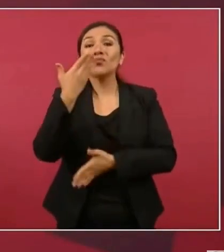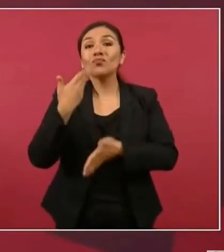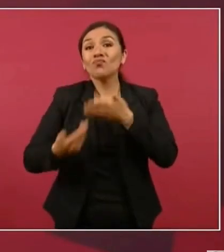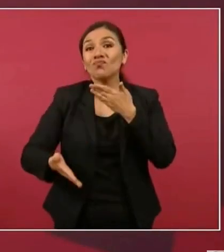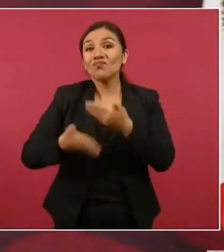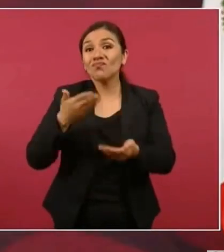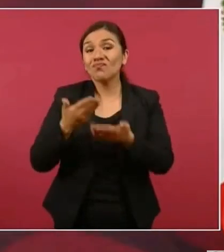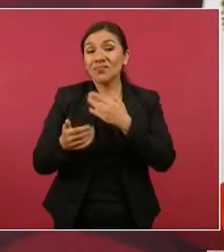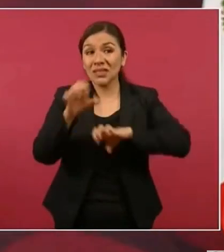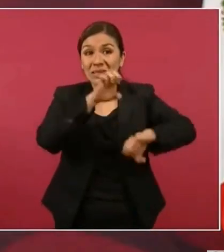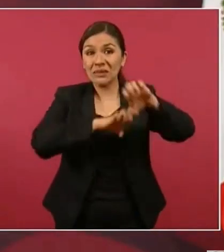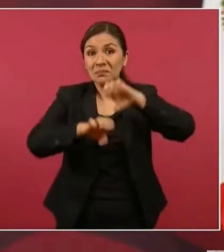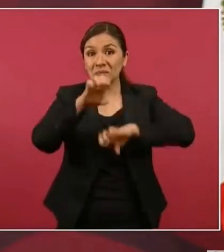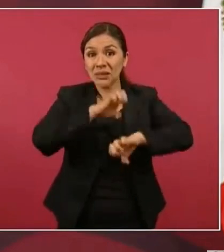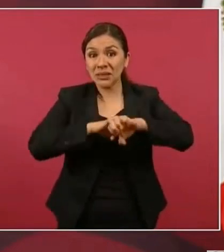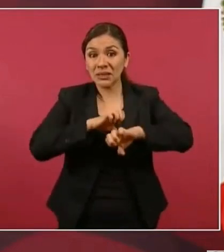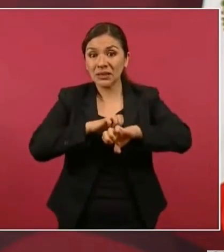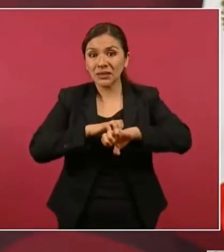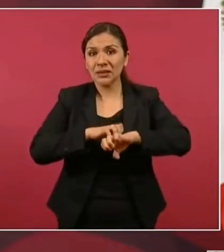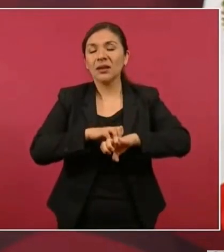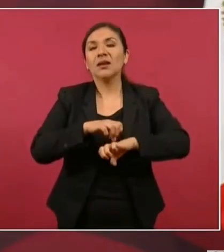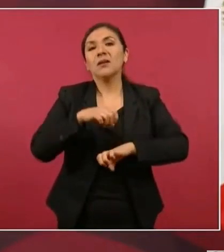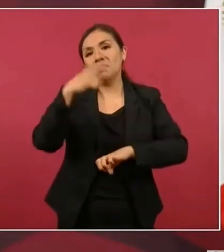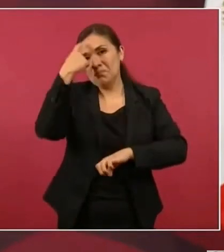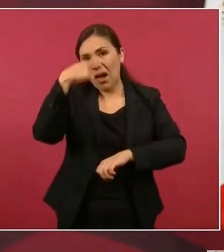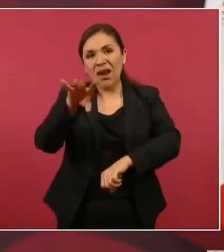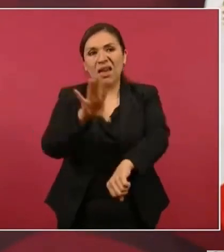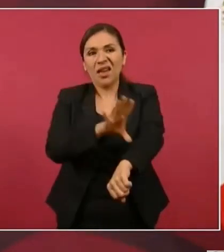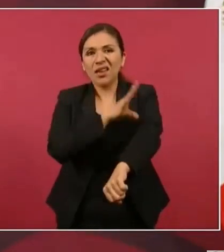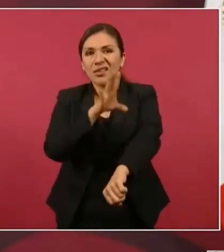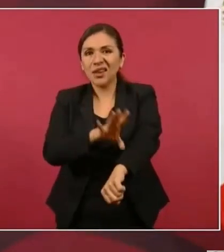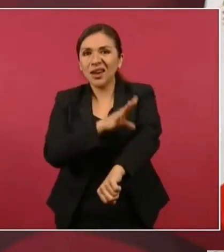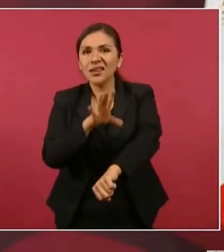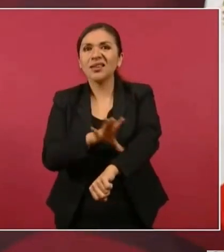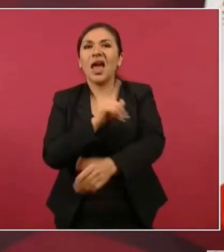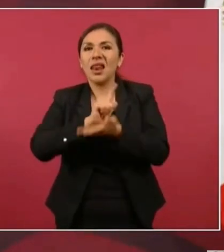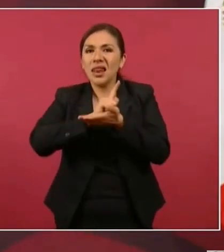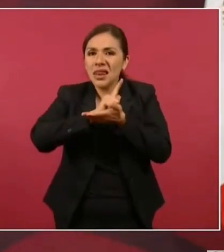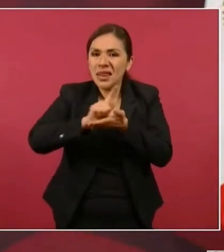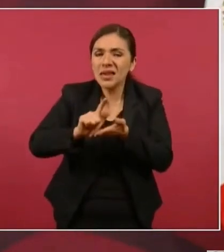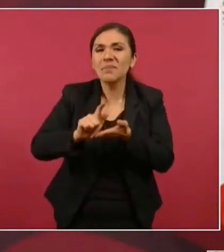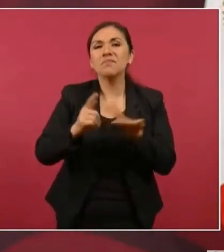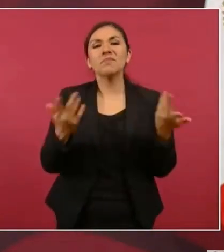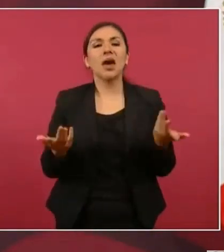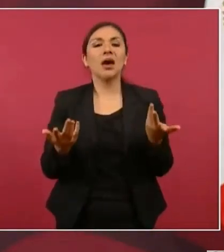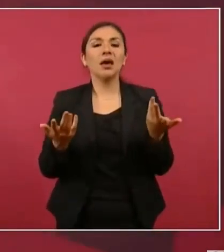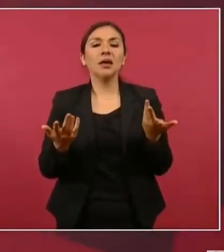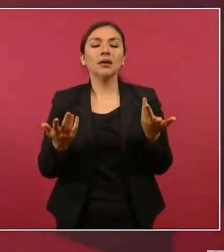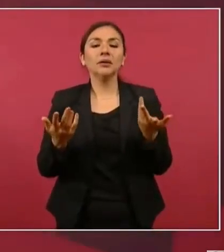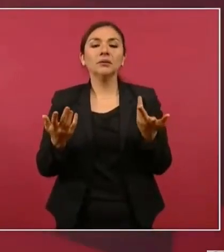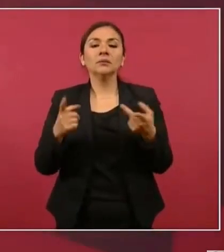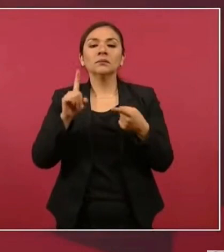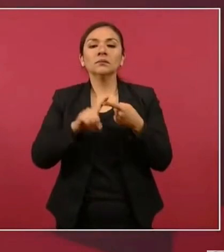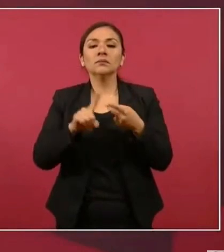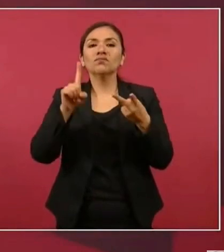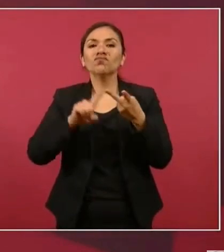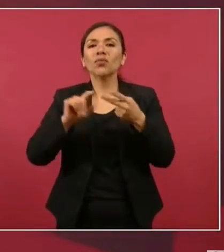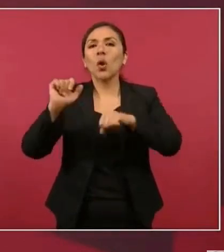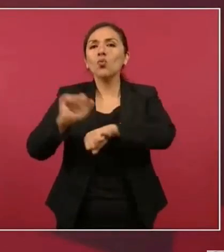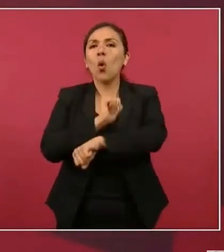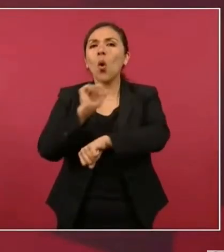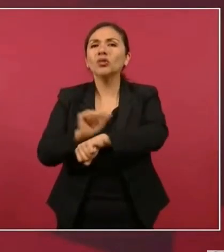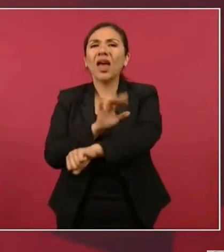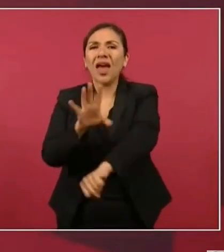la industria que tiene que ver con energías renovables, que tiene que ver con los carros